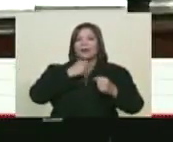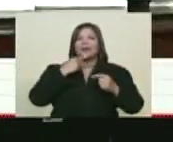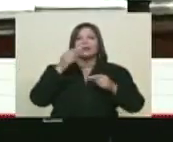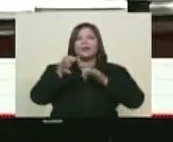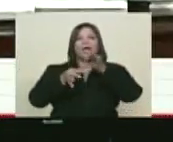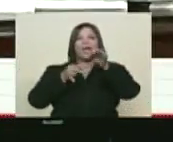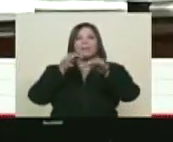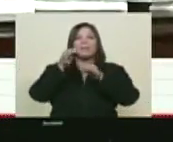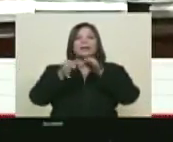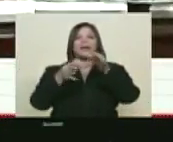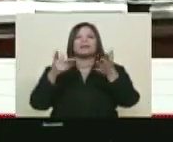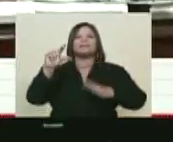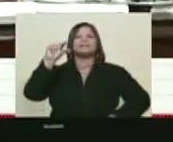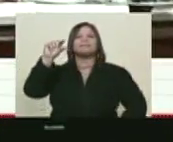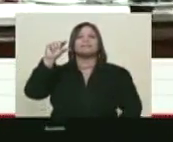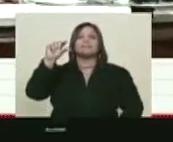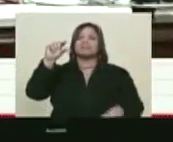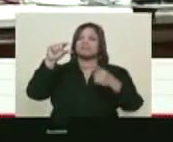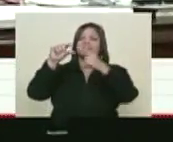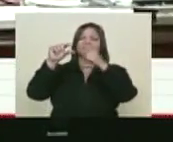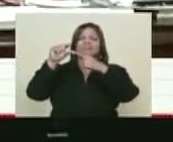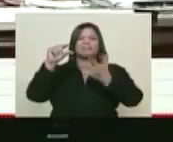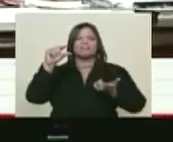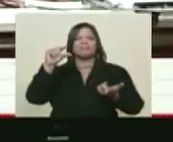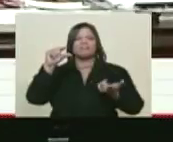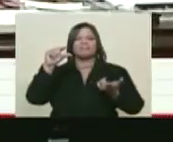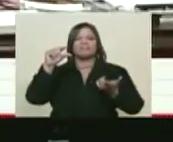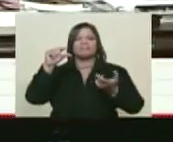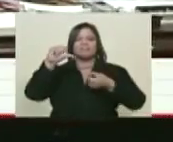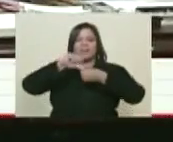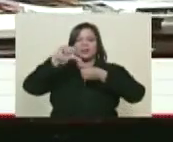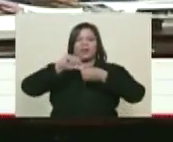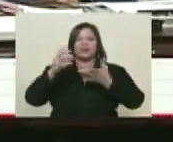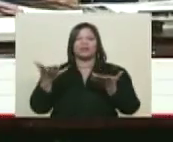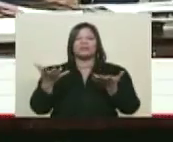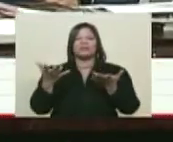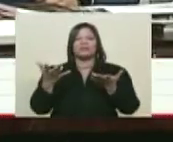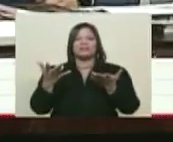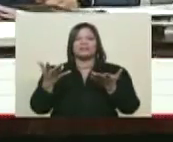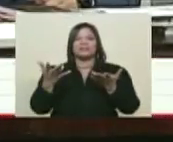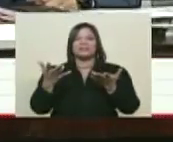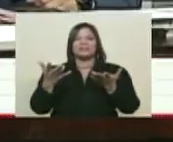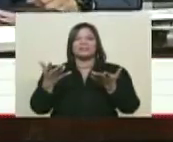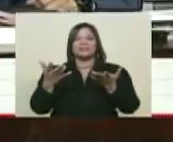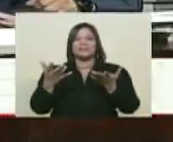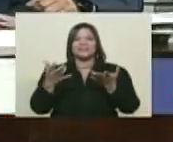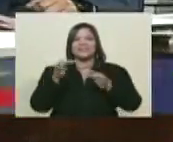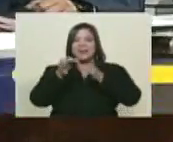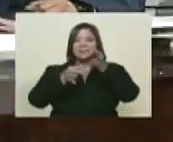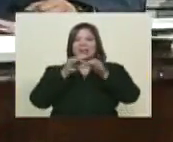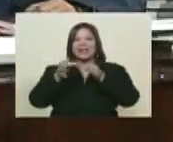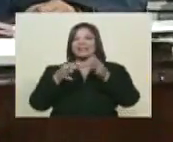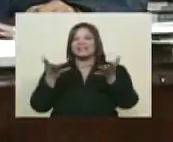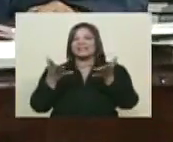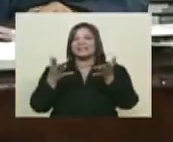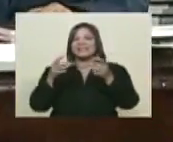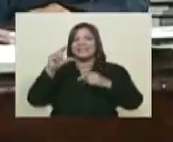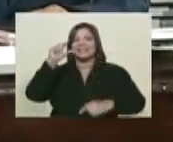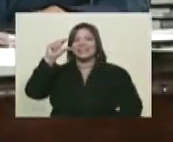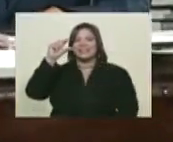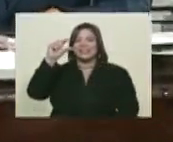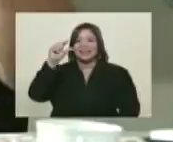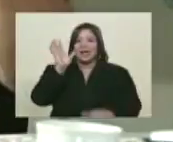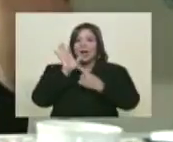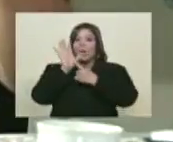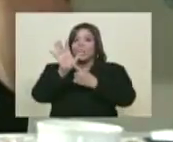explicarnos, hermano, de qué va este gigantesco barril de petróleo que me estás obsequiando. Ernesto, este barril, esta